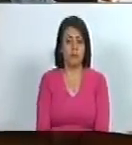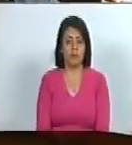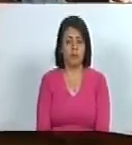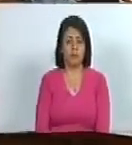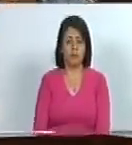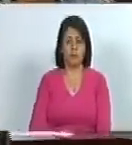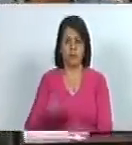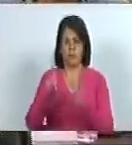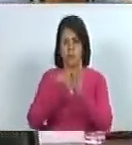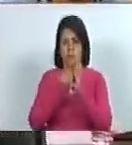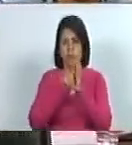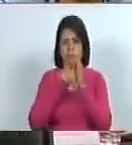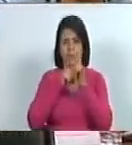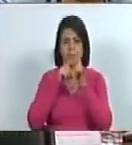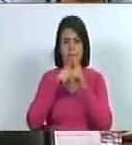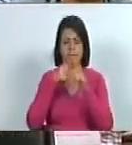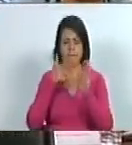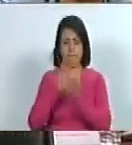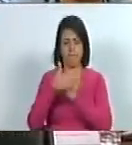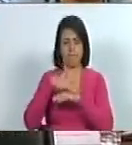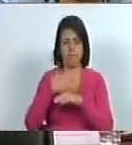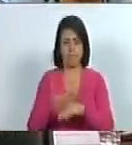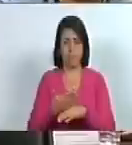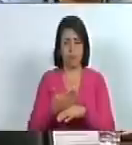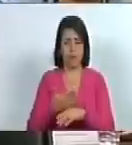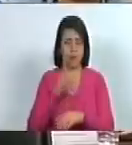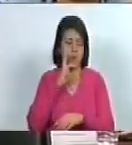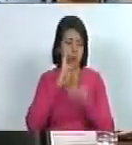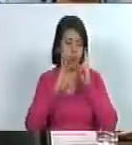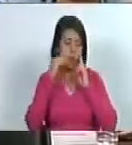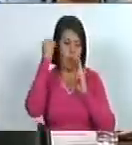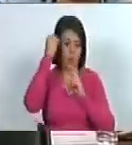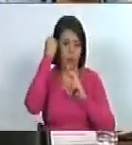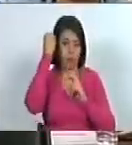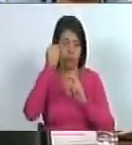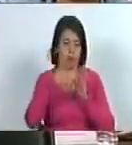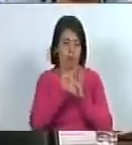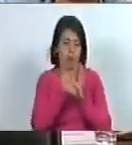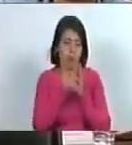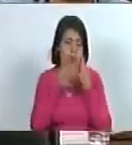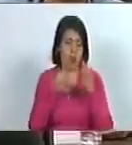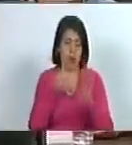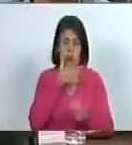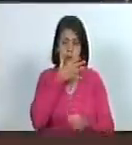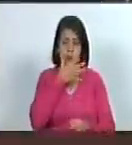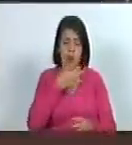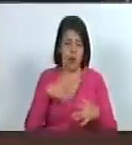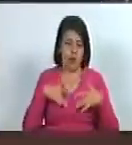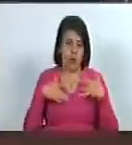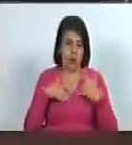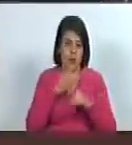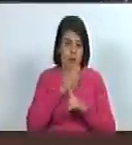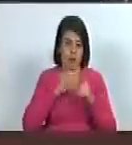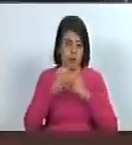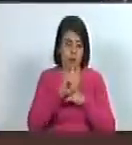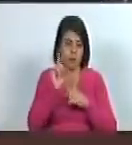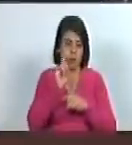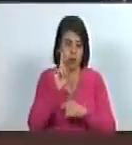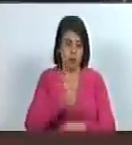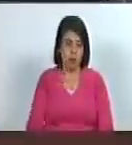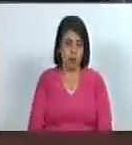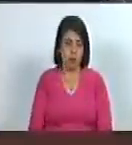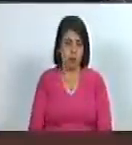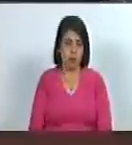esto no es una ley en una apreciación una ley sencilla sobre alguna actividad cultural nada más